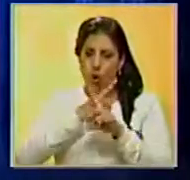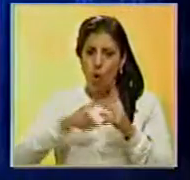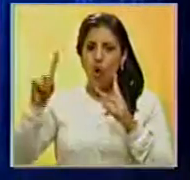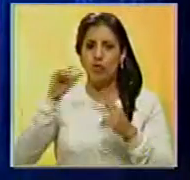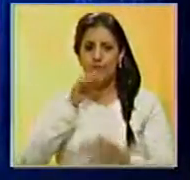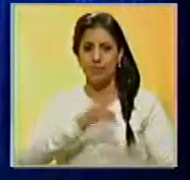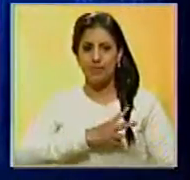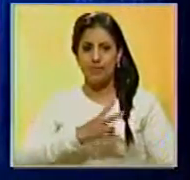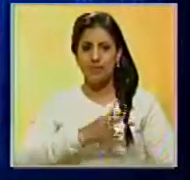emisión meridiana de Noticiero Benevisión.